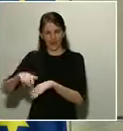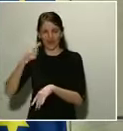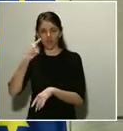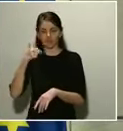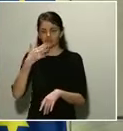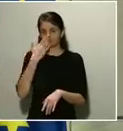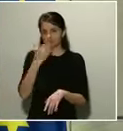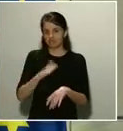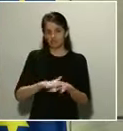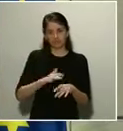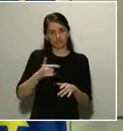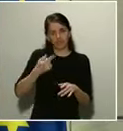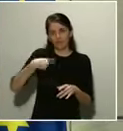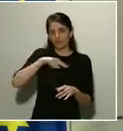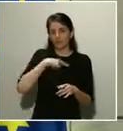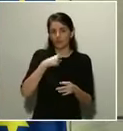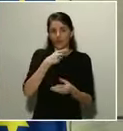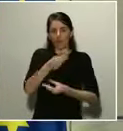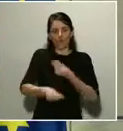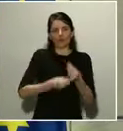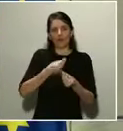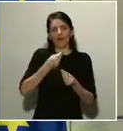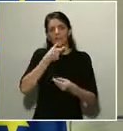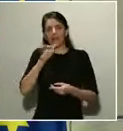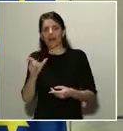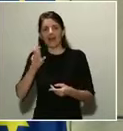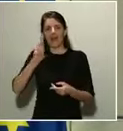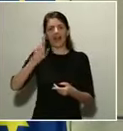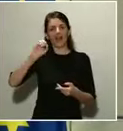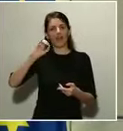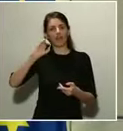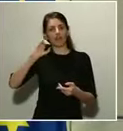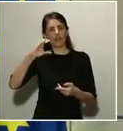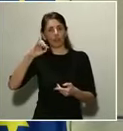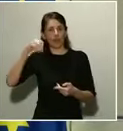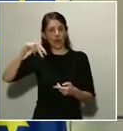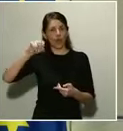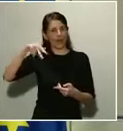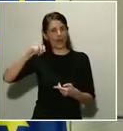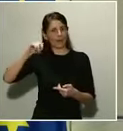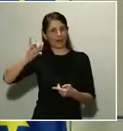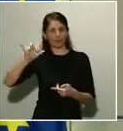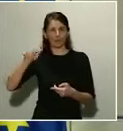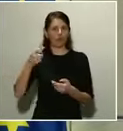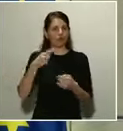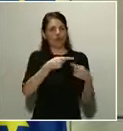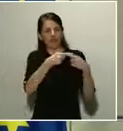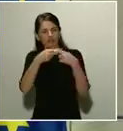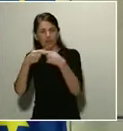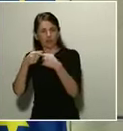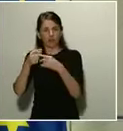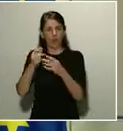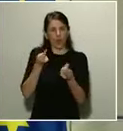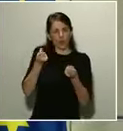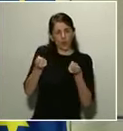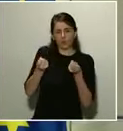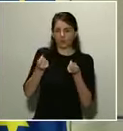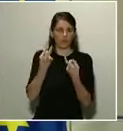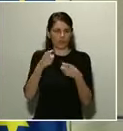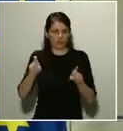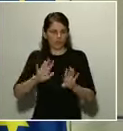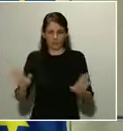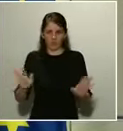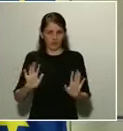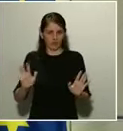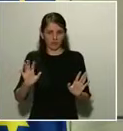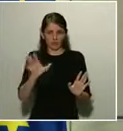y utilizar el término racionamiento que se efectúa, sin duda, en situaciones totalmente distintas de las que estamos viviendo. Efectivamente,